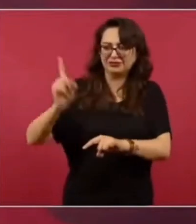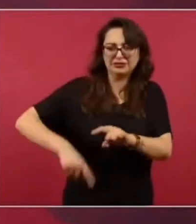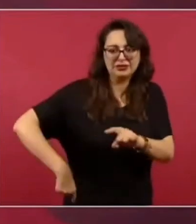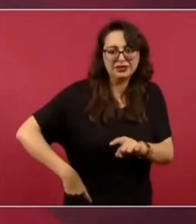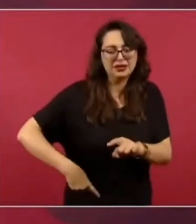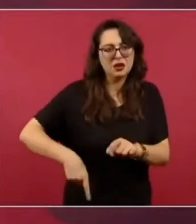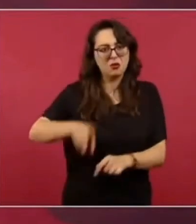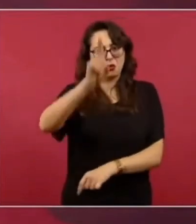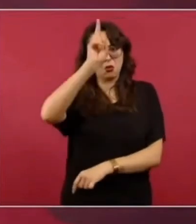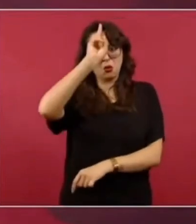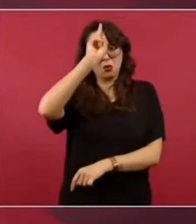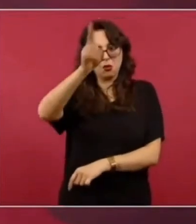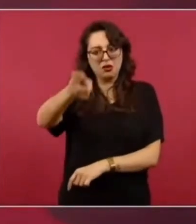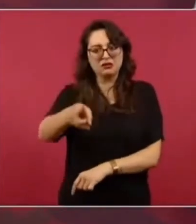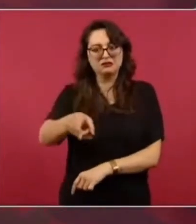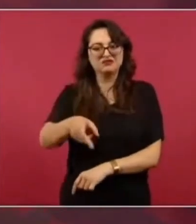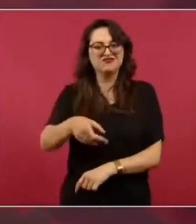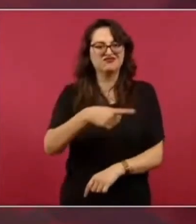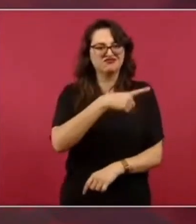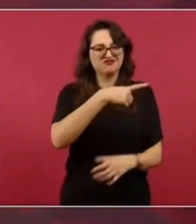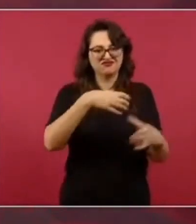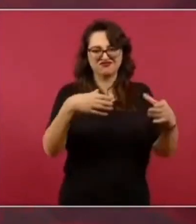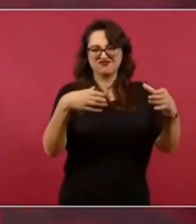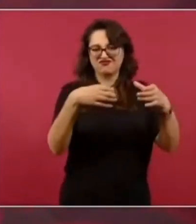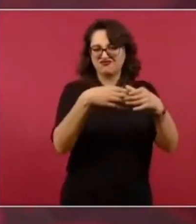y lo paga con su vida.